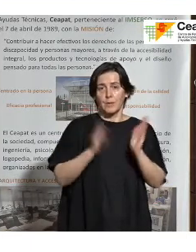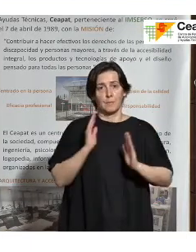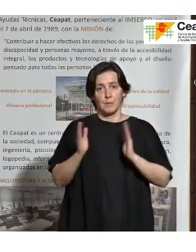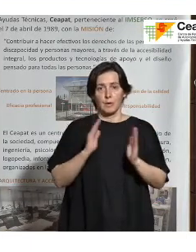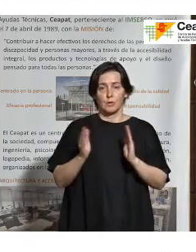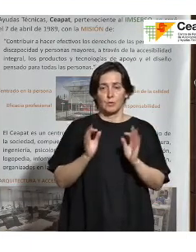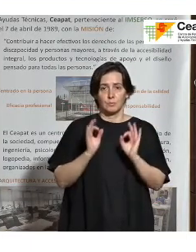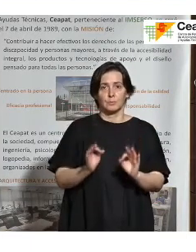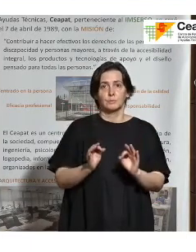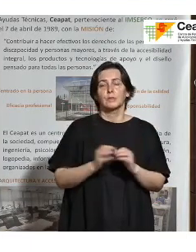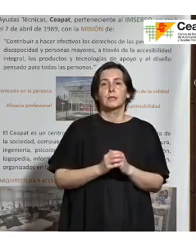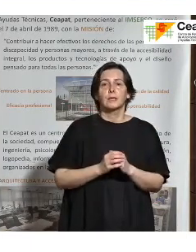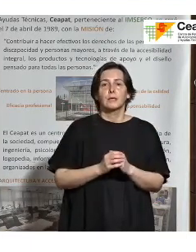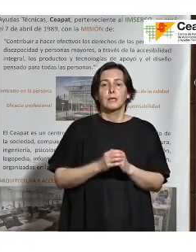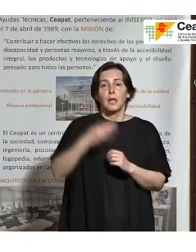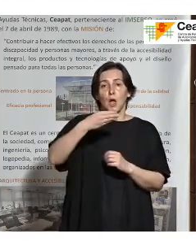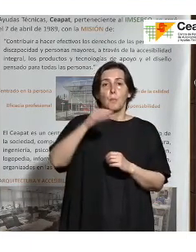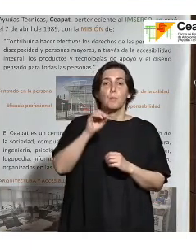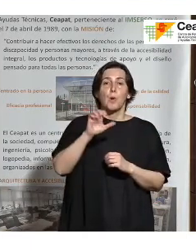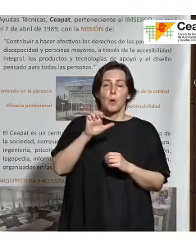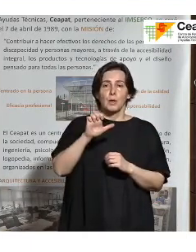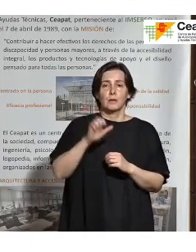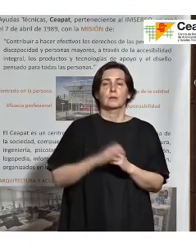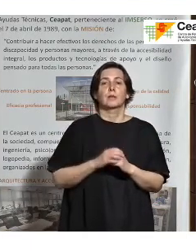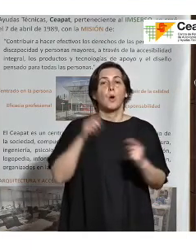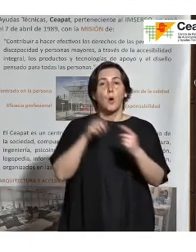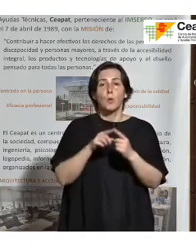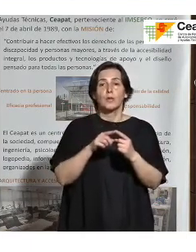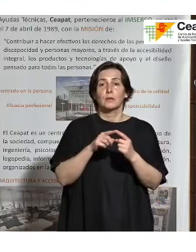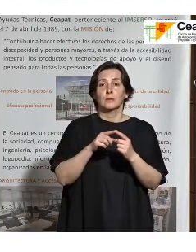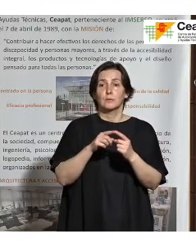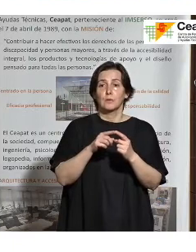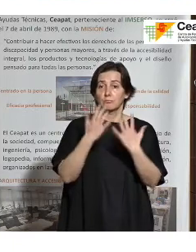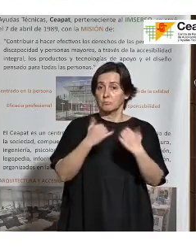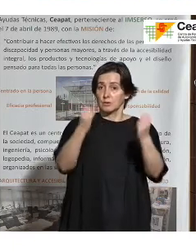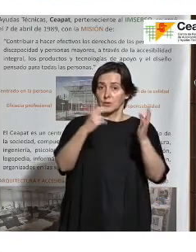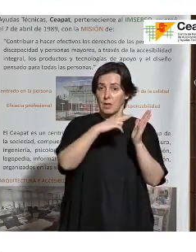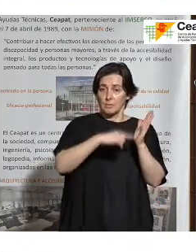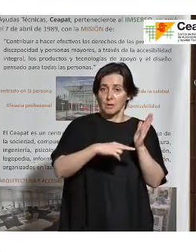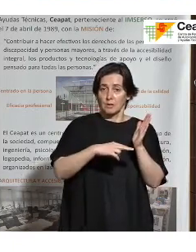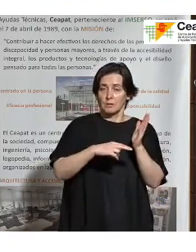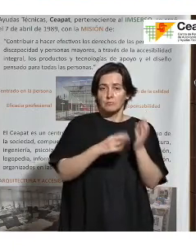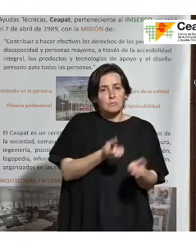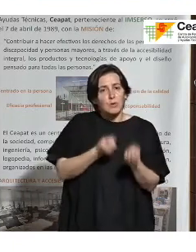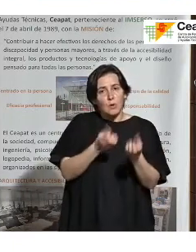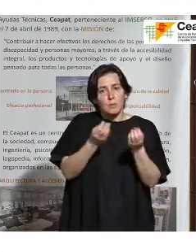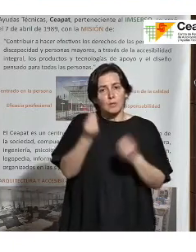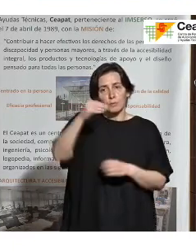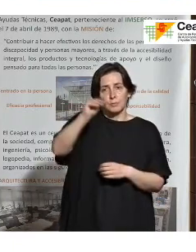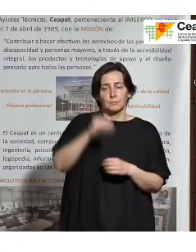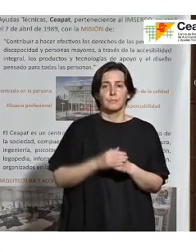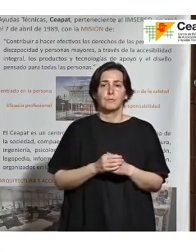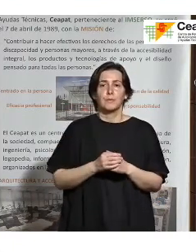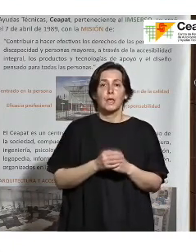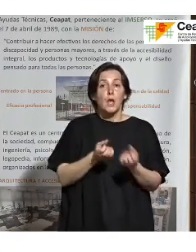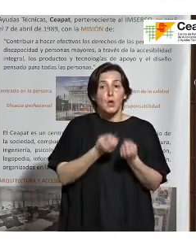establecido que aparece en el BOE pueda hacer cualquier tipo de comentarios, cualquiera de vosotros puede hacer un comentario y